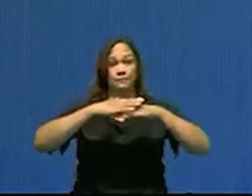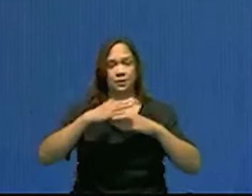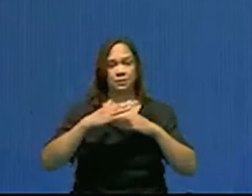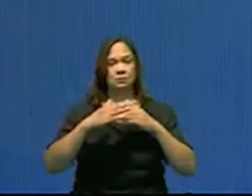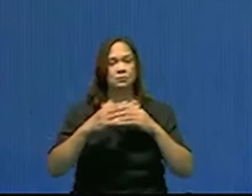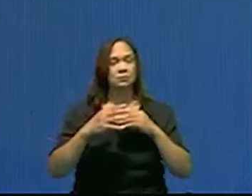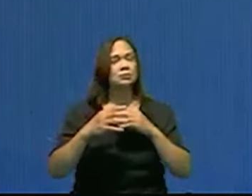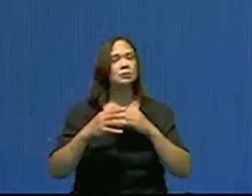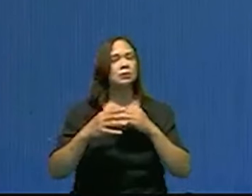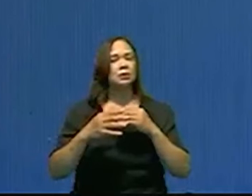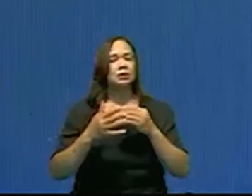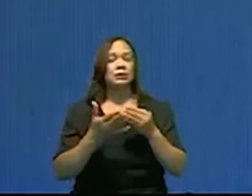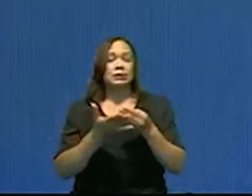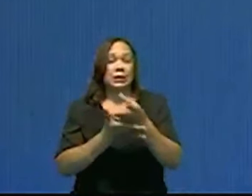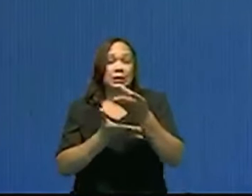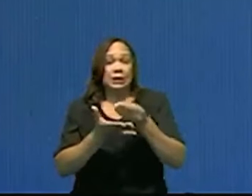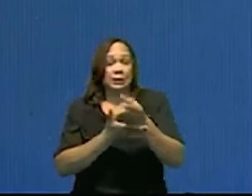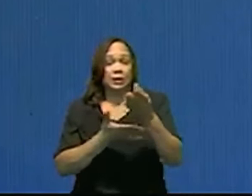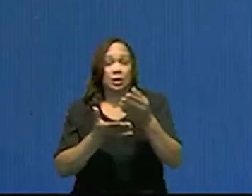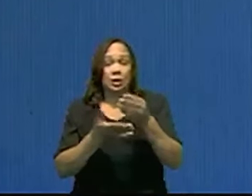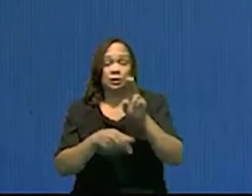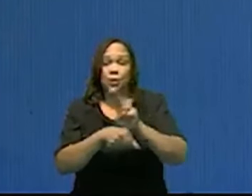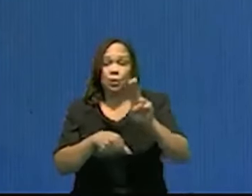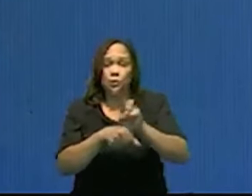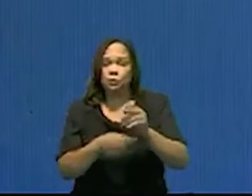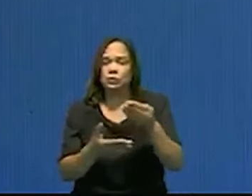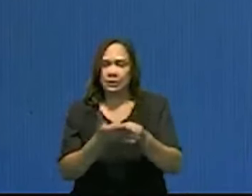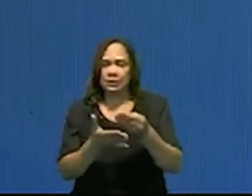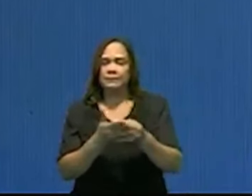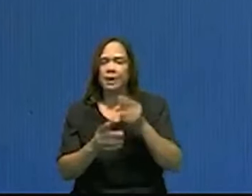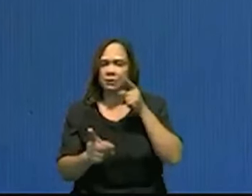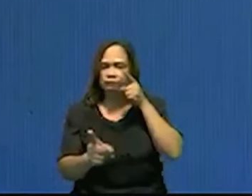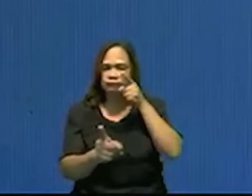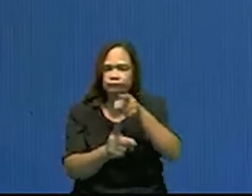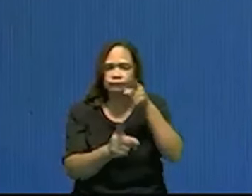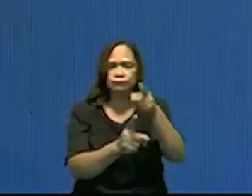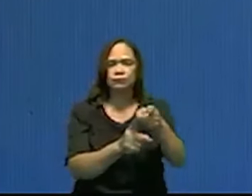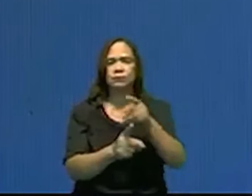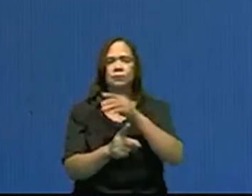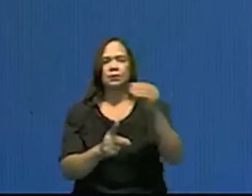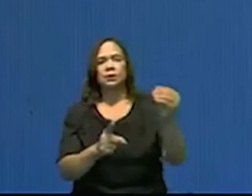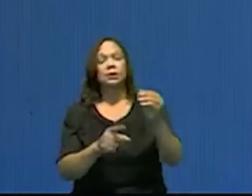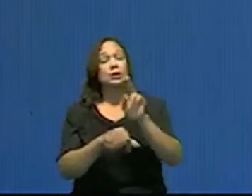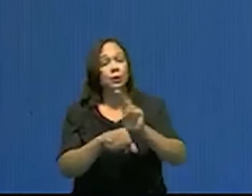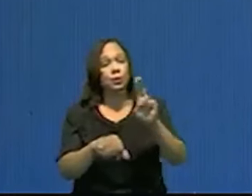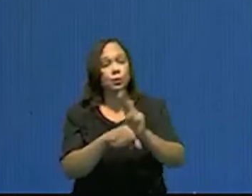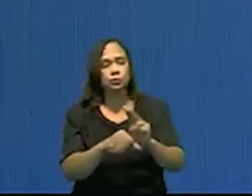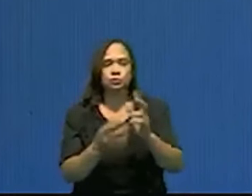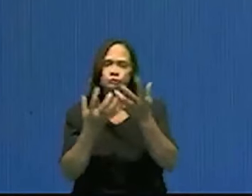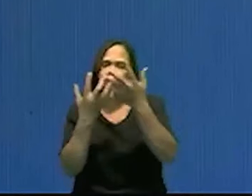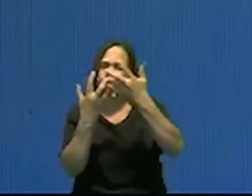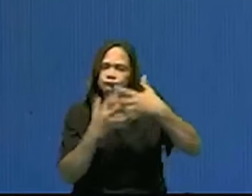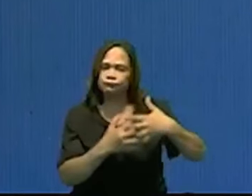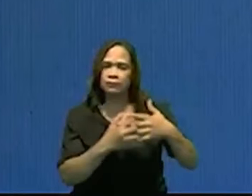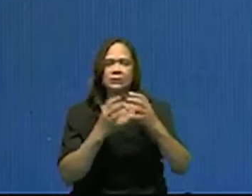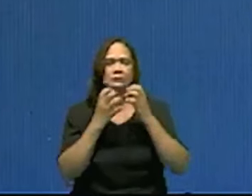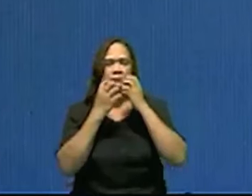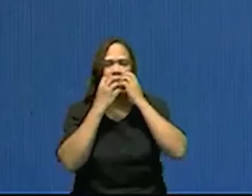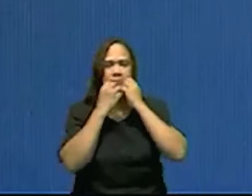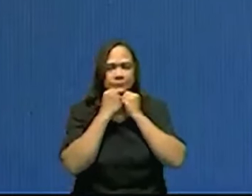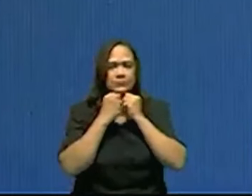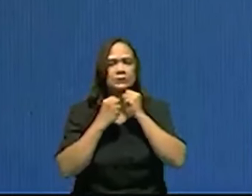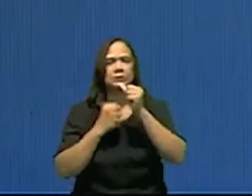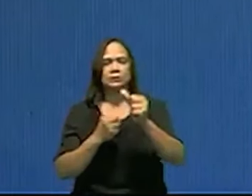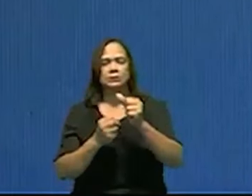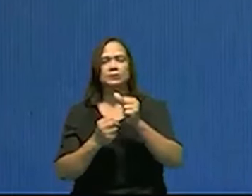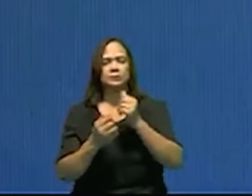crecimiento del gasto público para darle certeza y predictibilidad a ese gasto público y